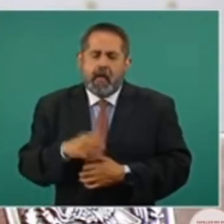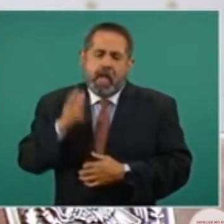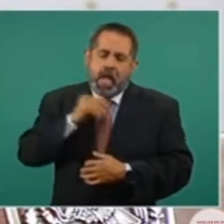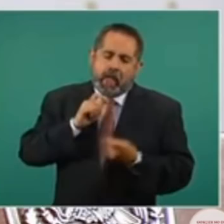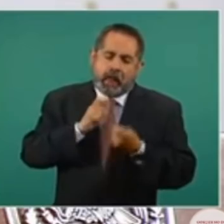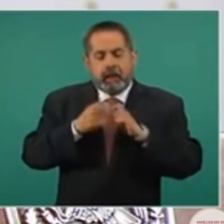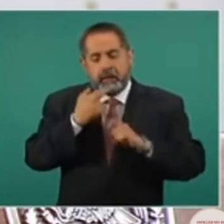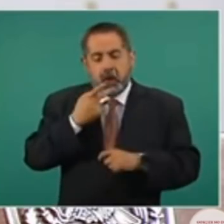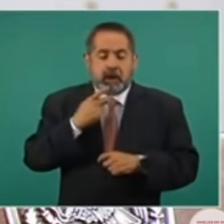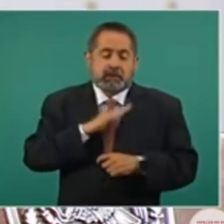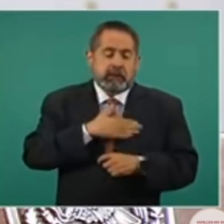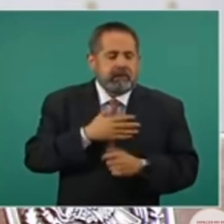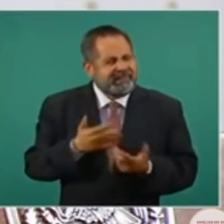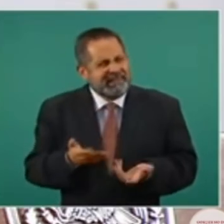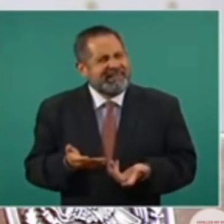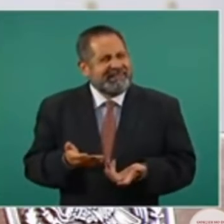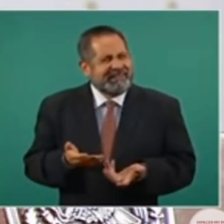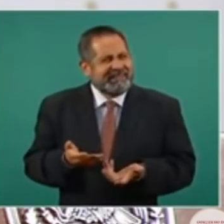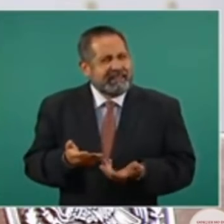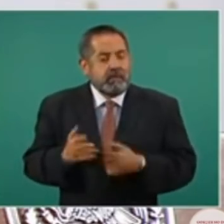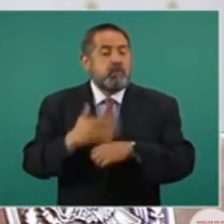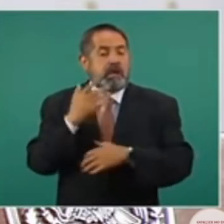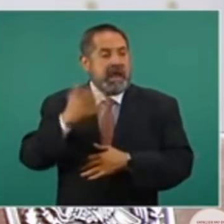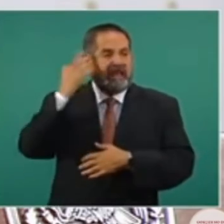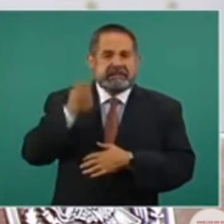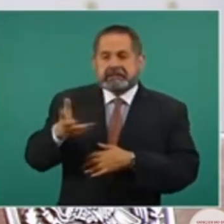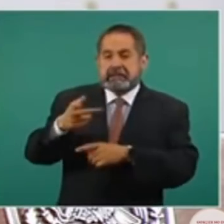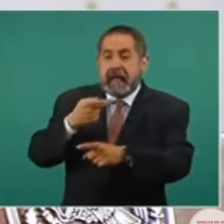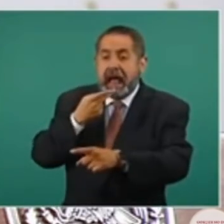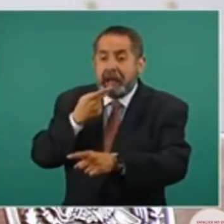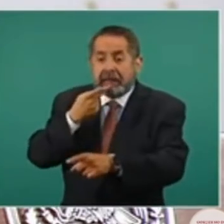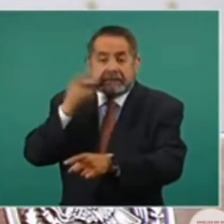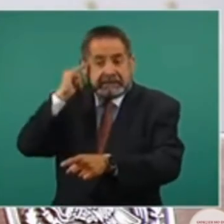porque estigmatizaron eso.